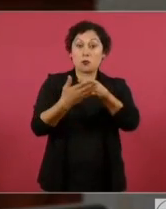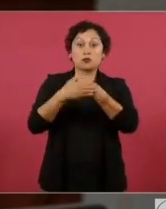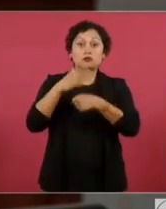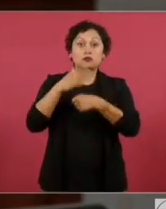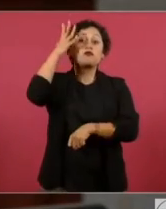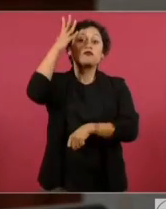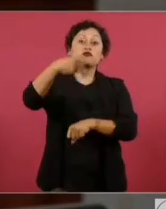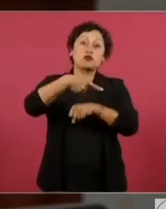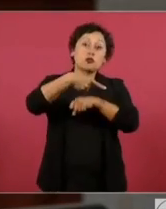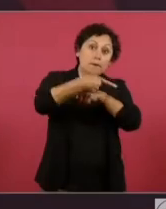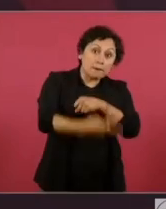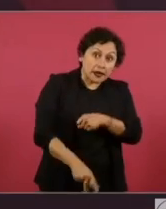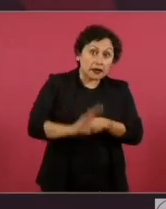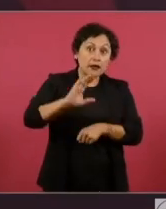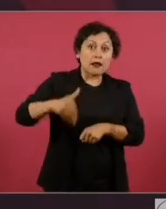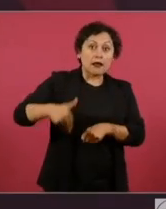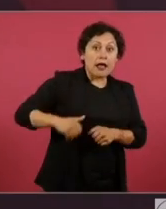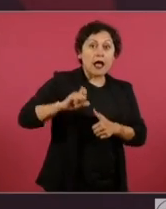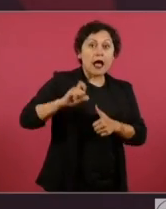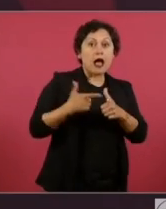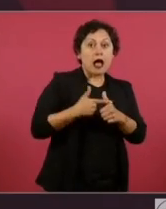yo pienso que el responsable es usted.